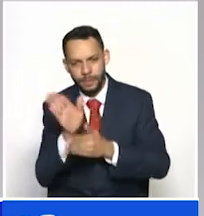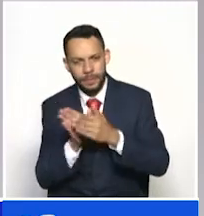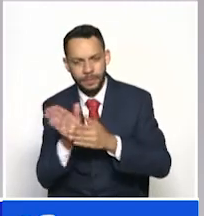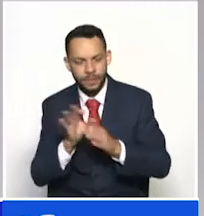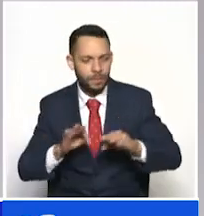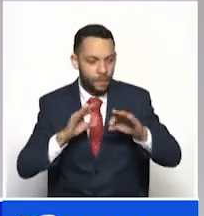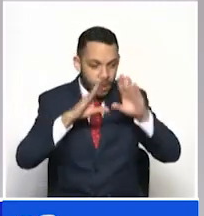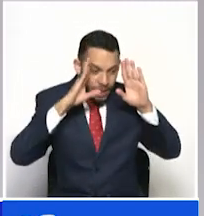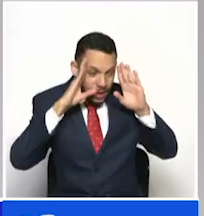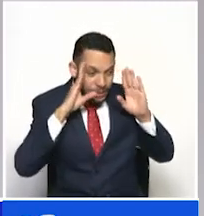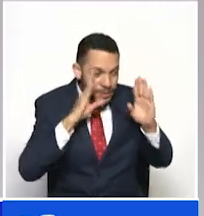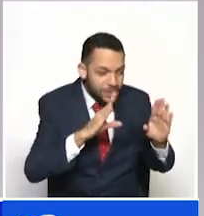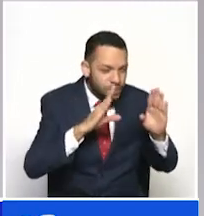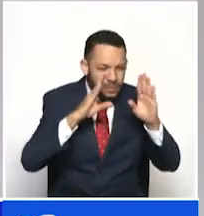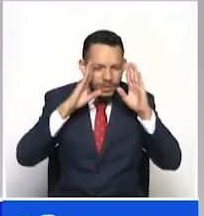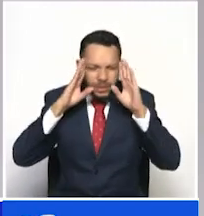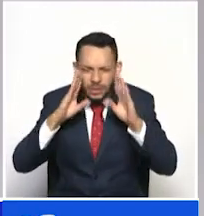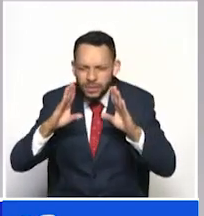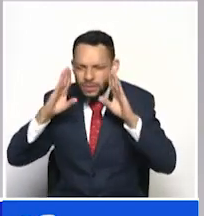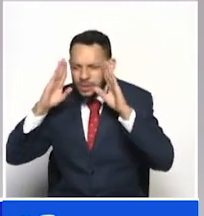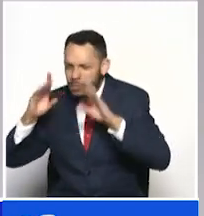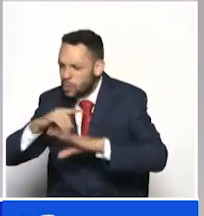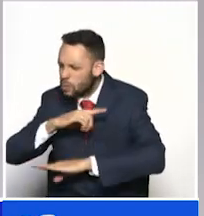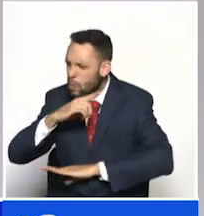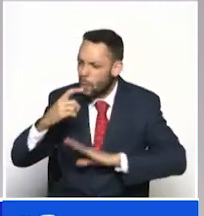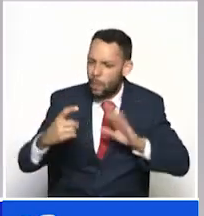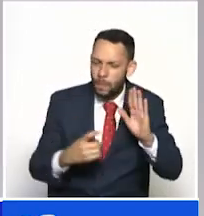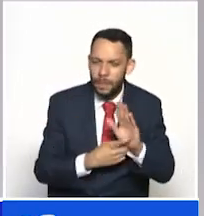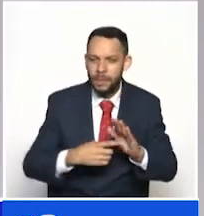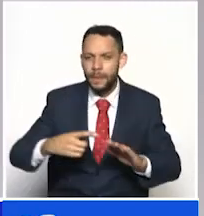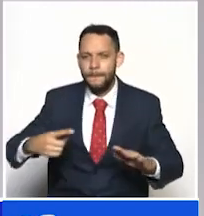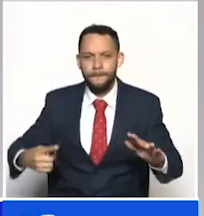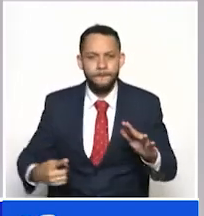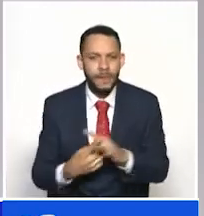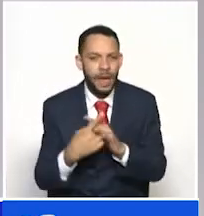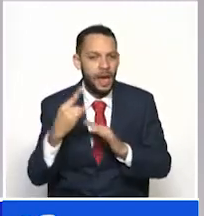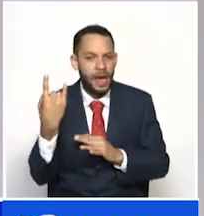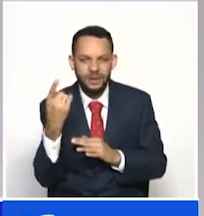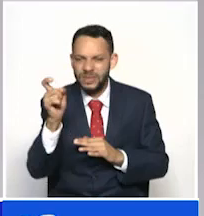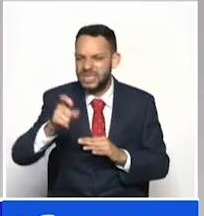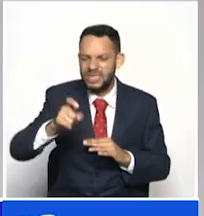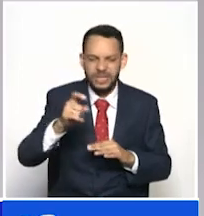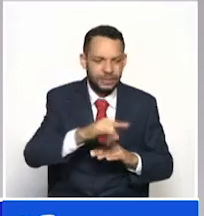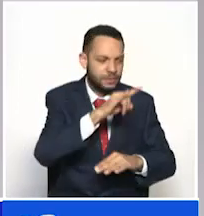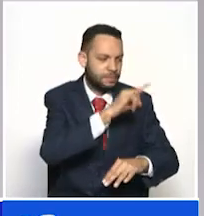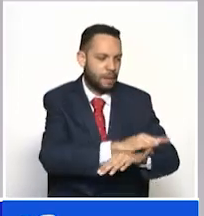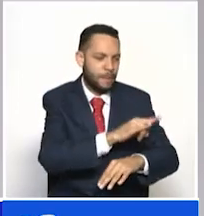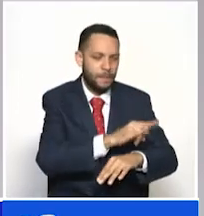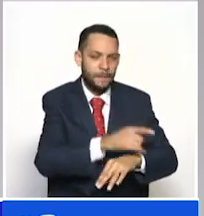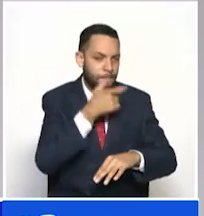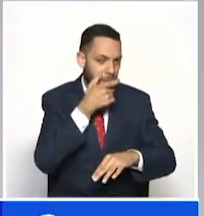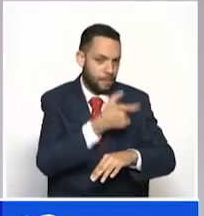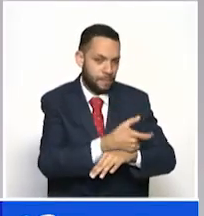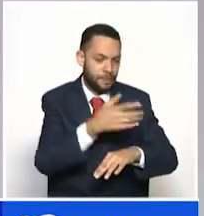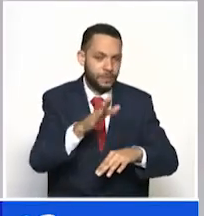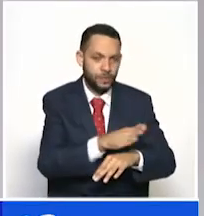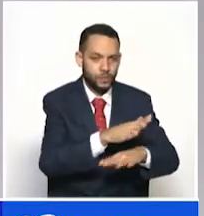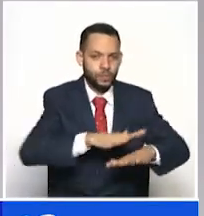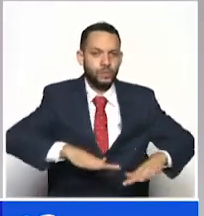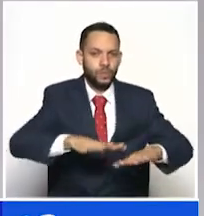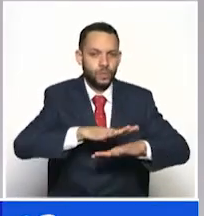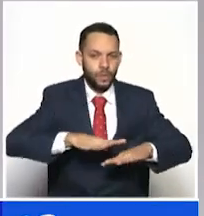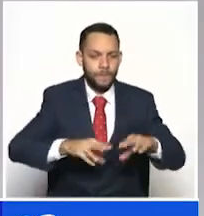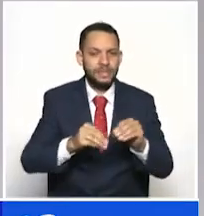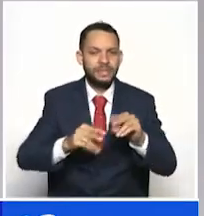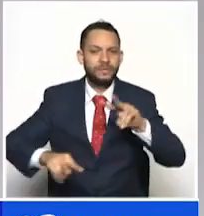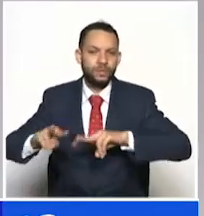atención a aquellas personas que surgió alguna necesidad para la atención de ellos, tanto a los locales como a los